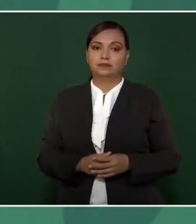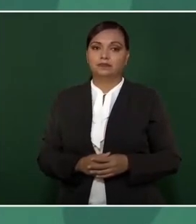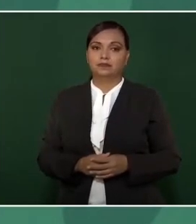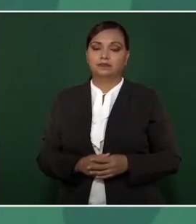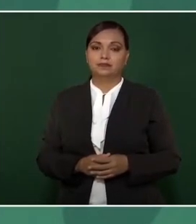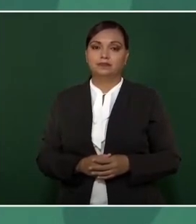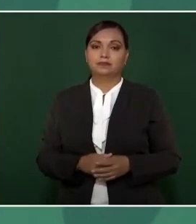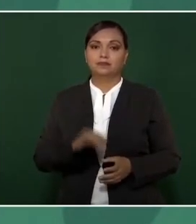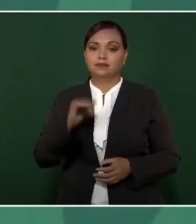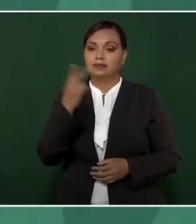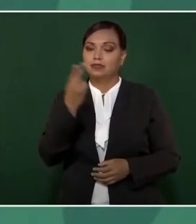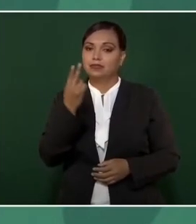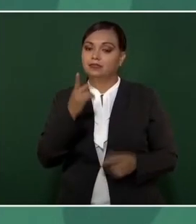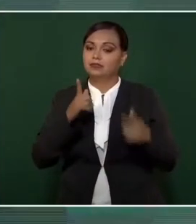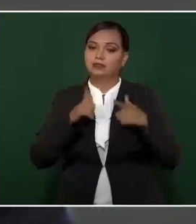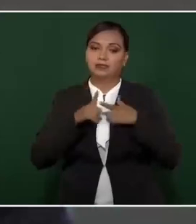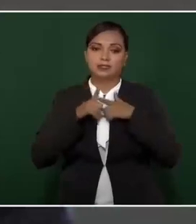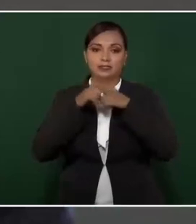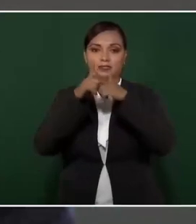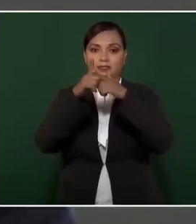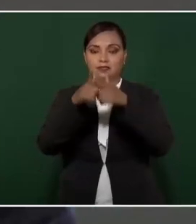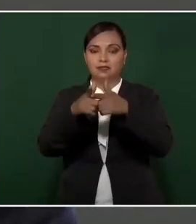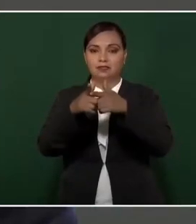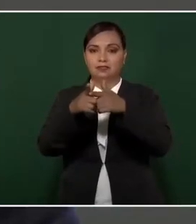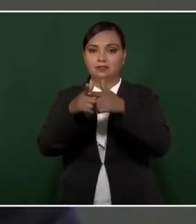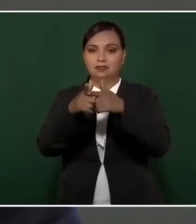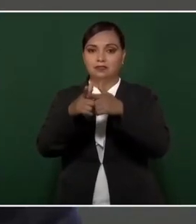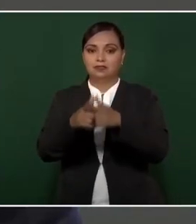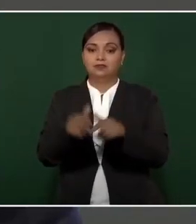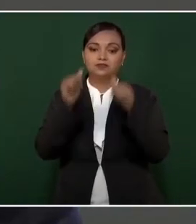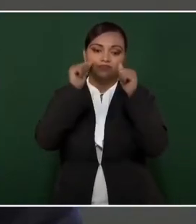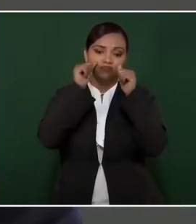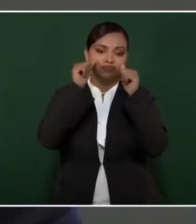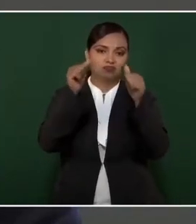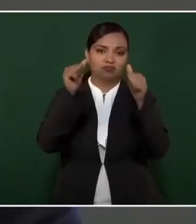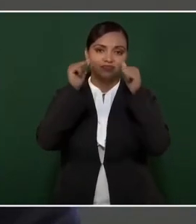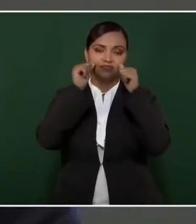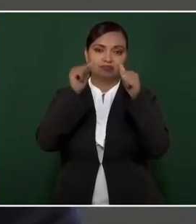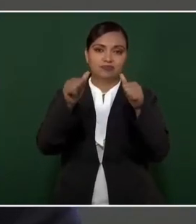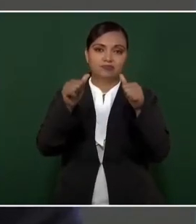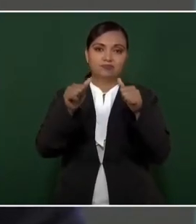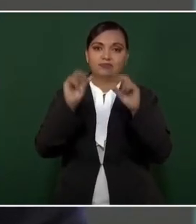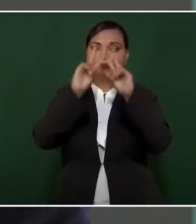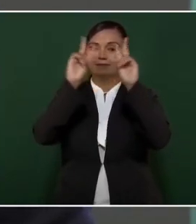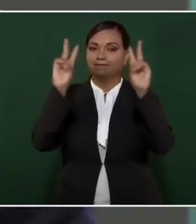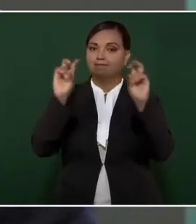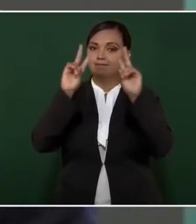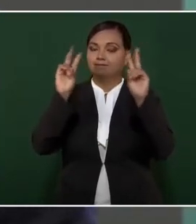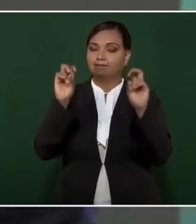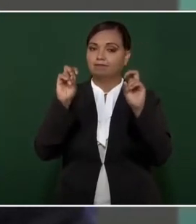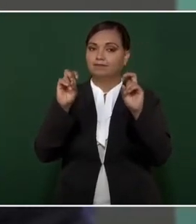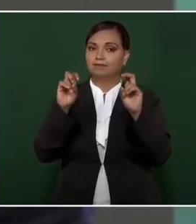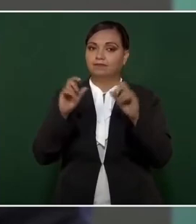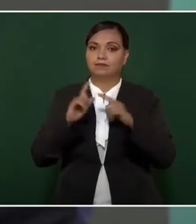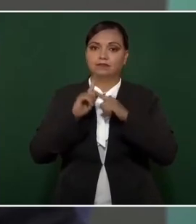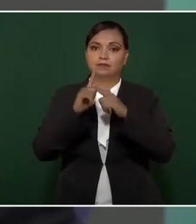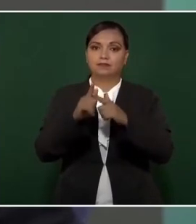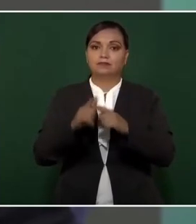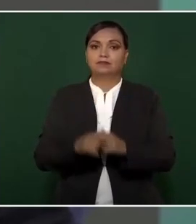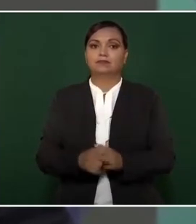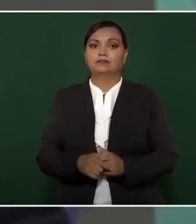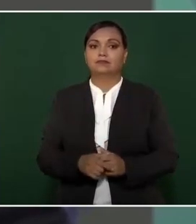Entonces, sí hay que seguir tratando este tema y